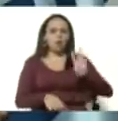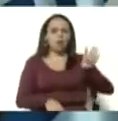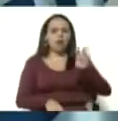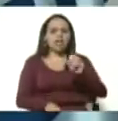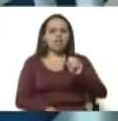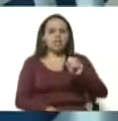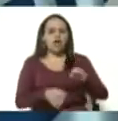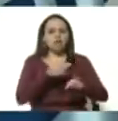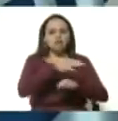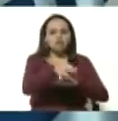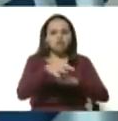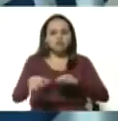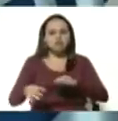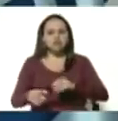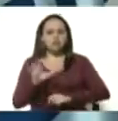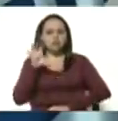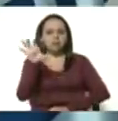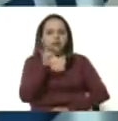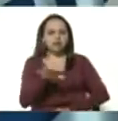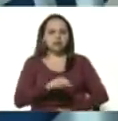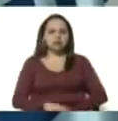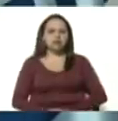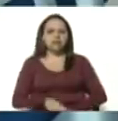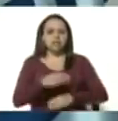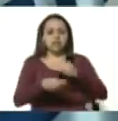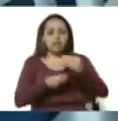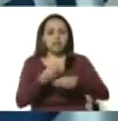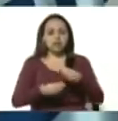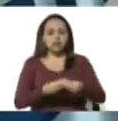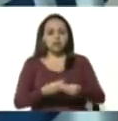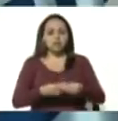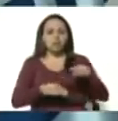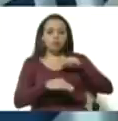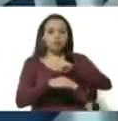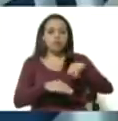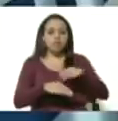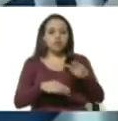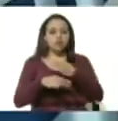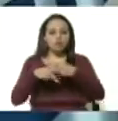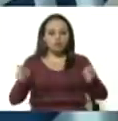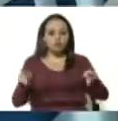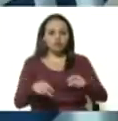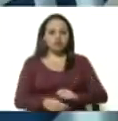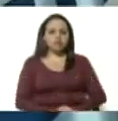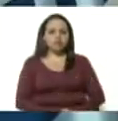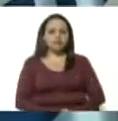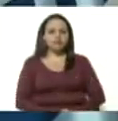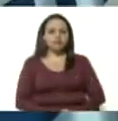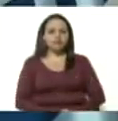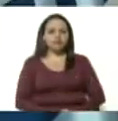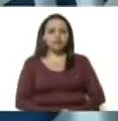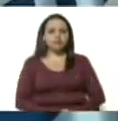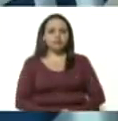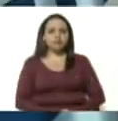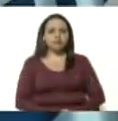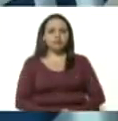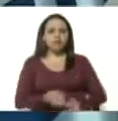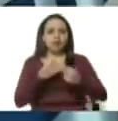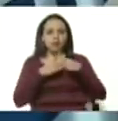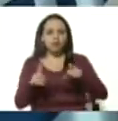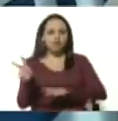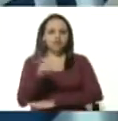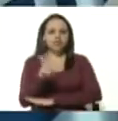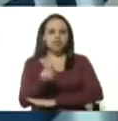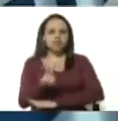según las cifras que ha venido recabando el ministerio público sin embargo Venezuela es un país